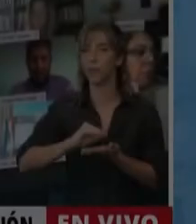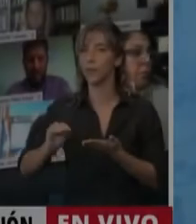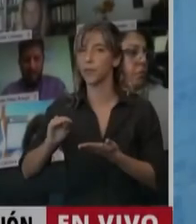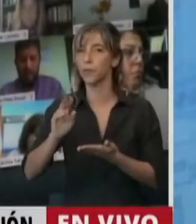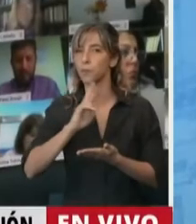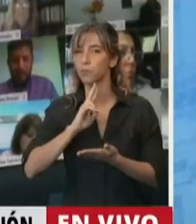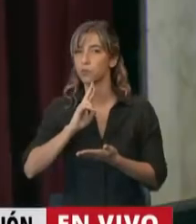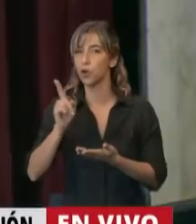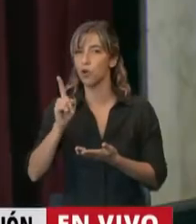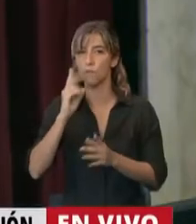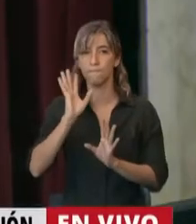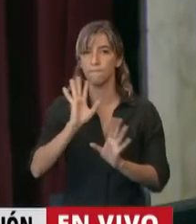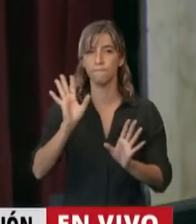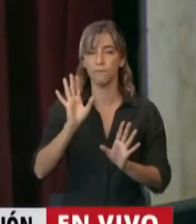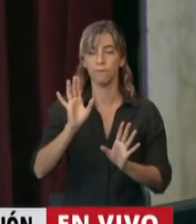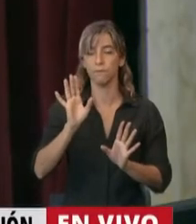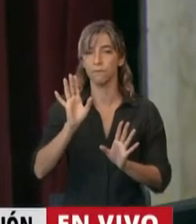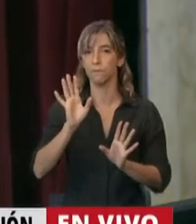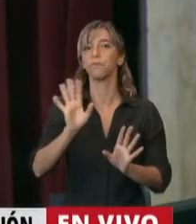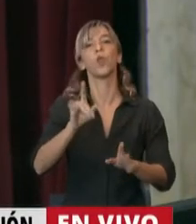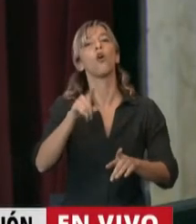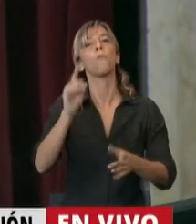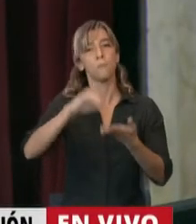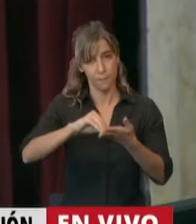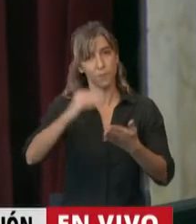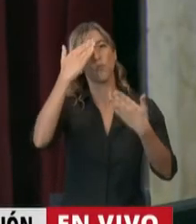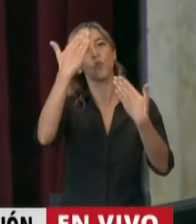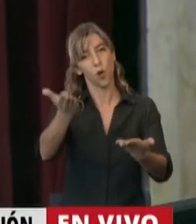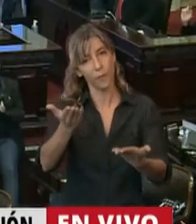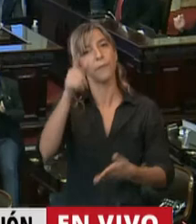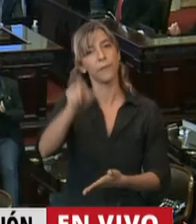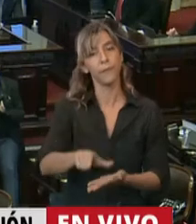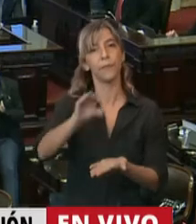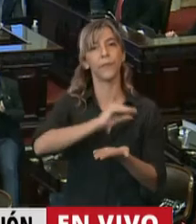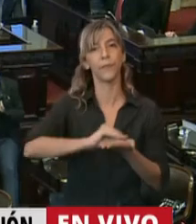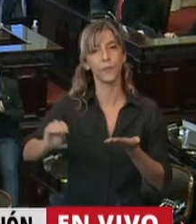Para realizar otro homenaje tiene la palabra la diputada Romina del Pla.